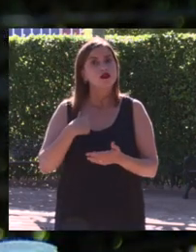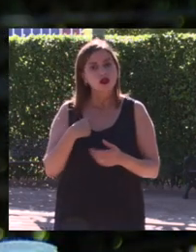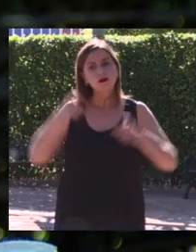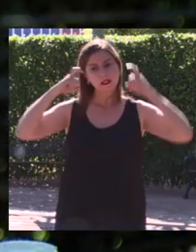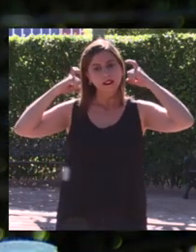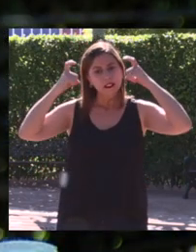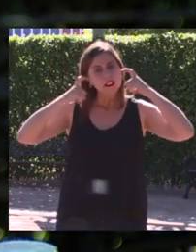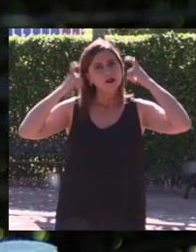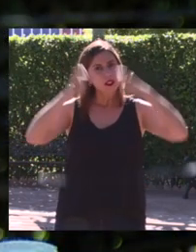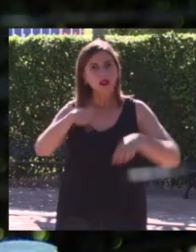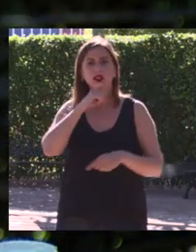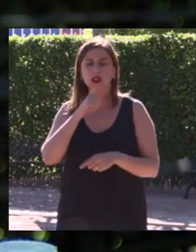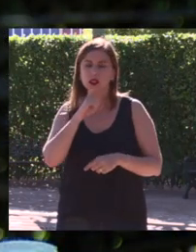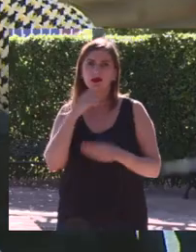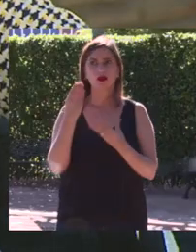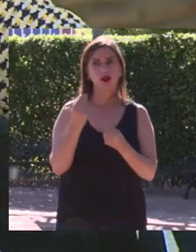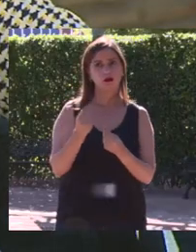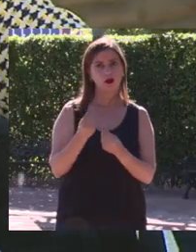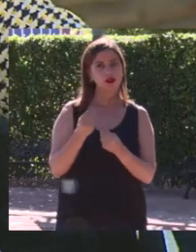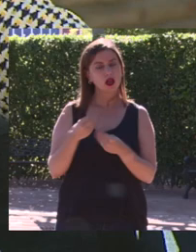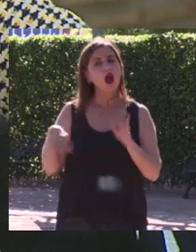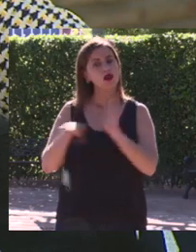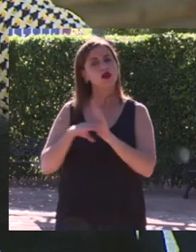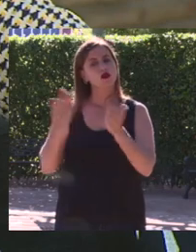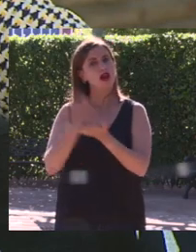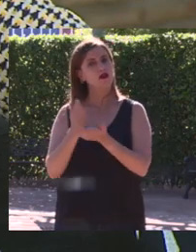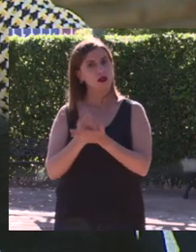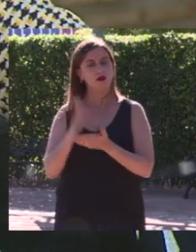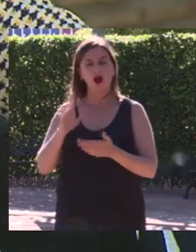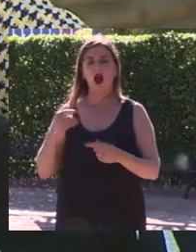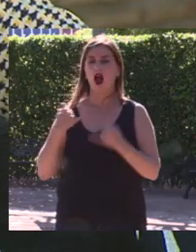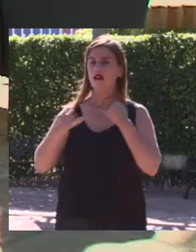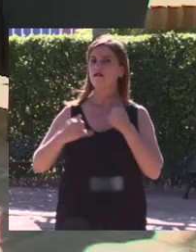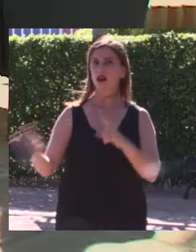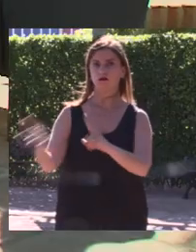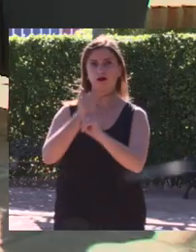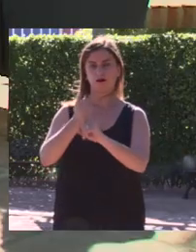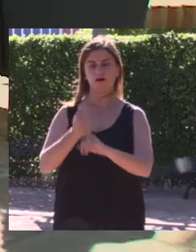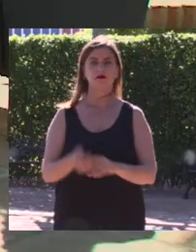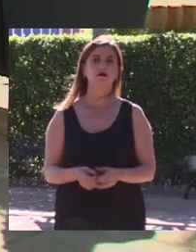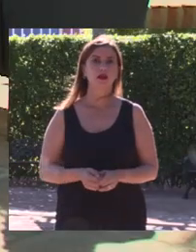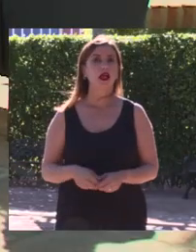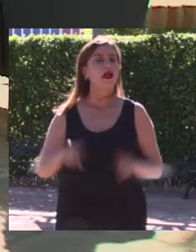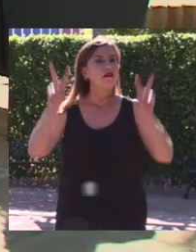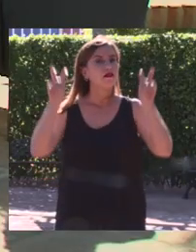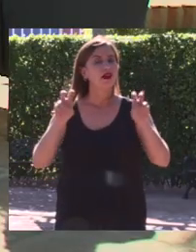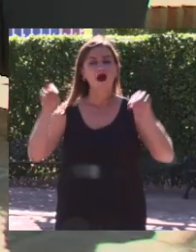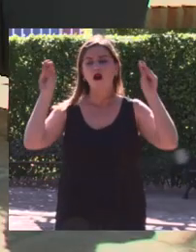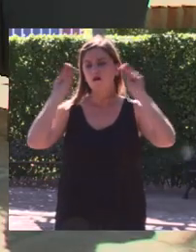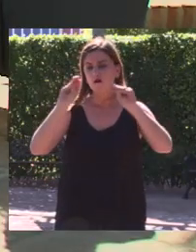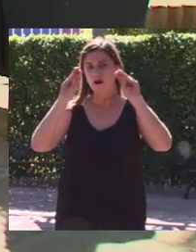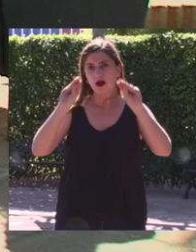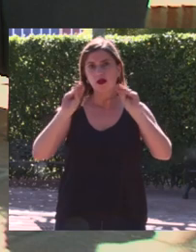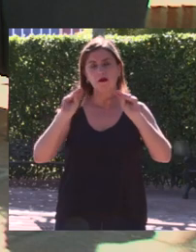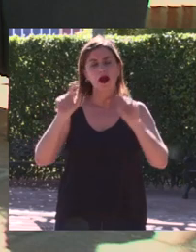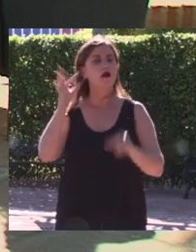dificultad con muchos trompicones pero al final llegué el tema de la formación para una mujer deportista siempre